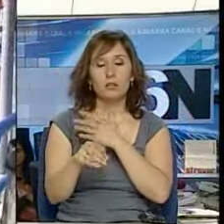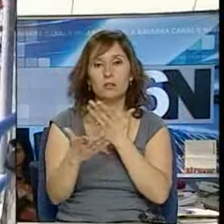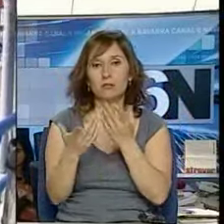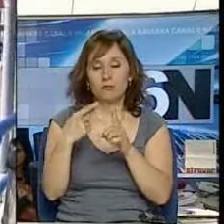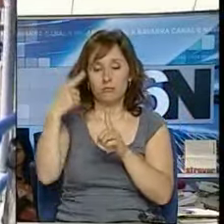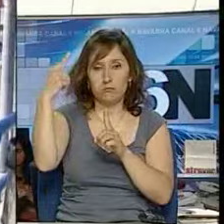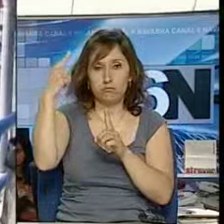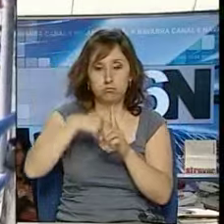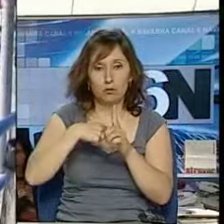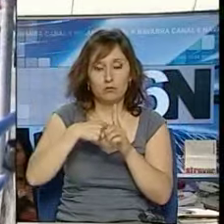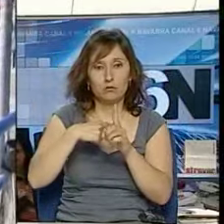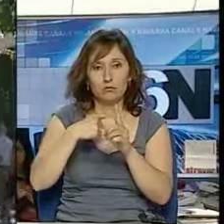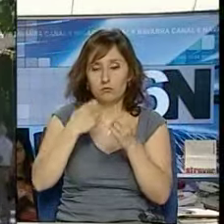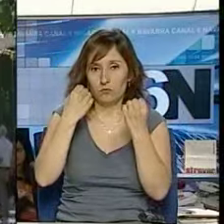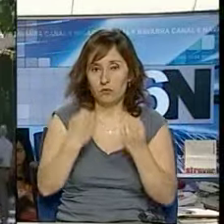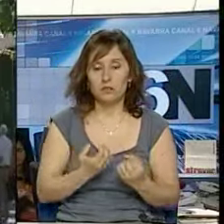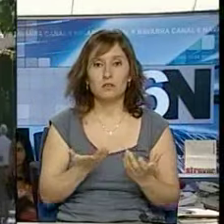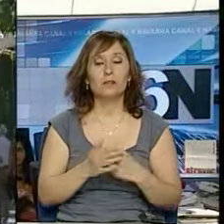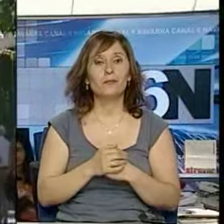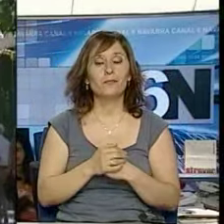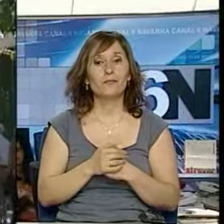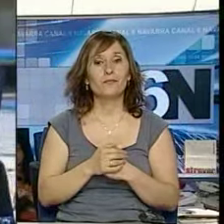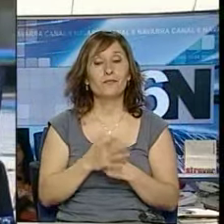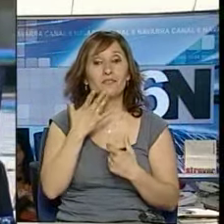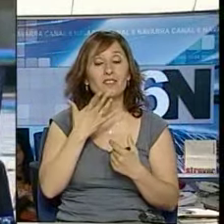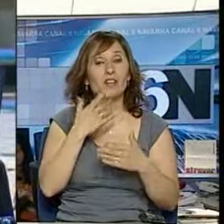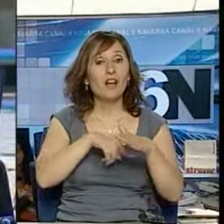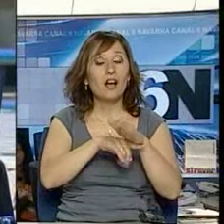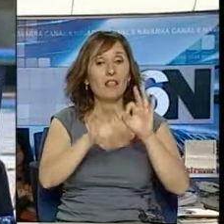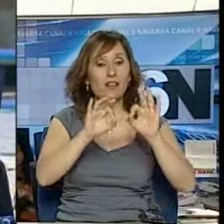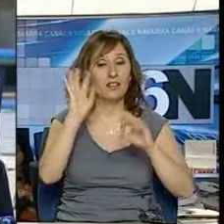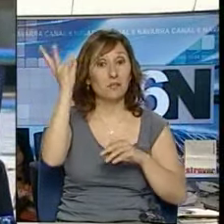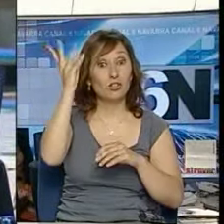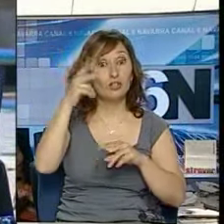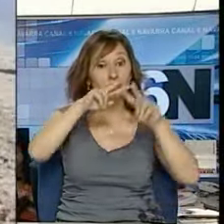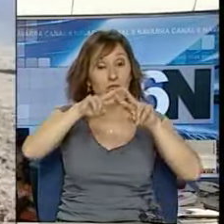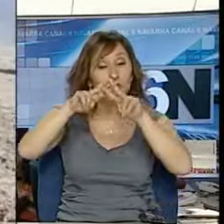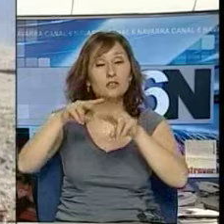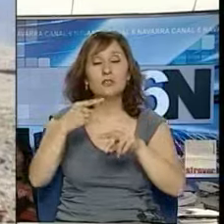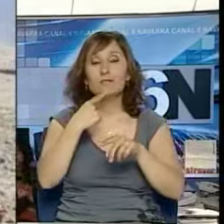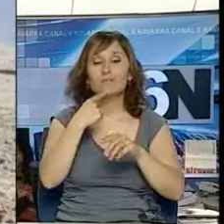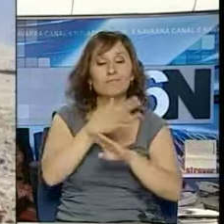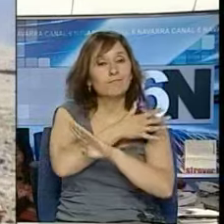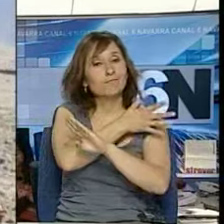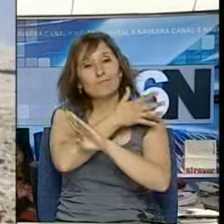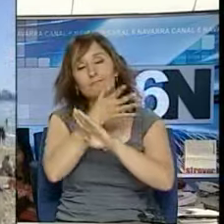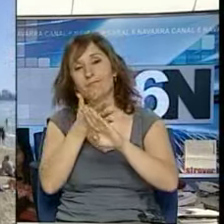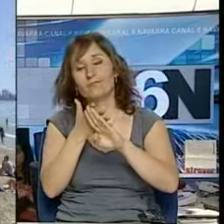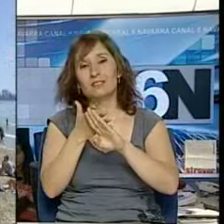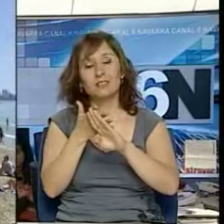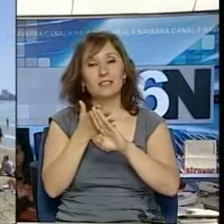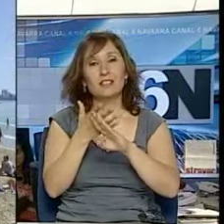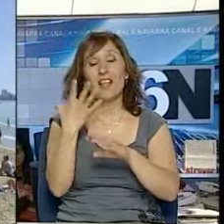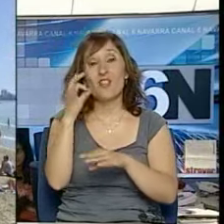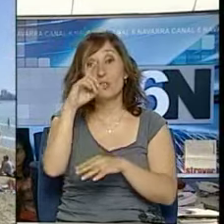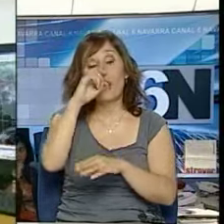temperaturas muy elevado. El balance de la Agencia Estatal de Meteorología revela que no se había registrado un mes tan cálido en los